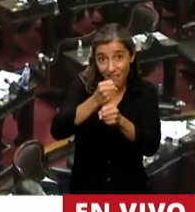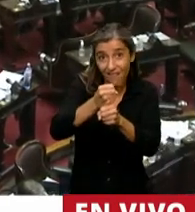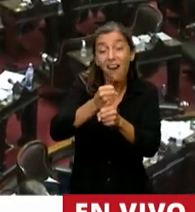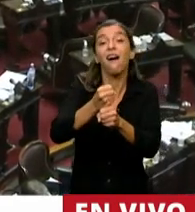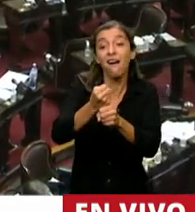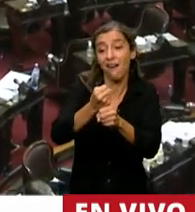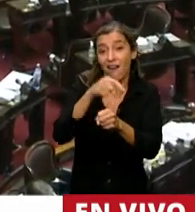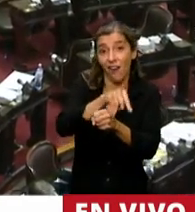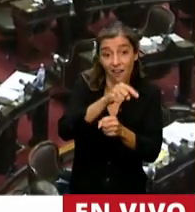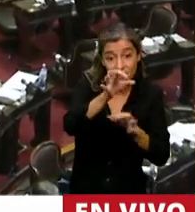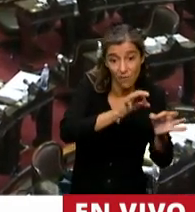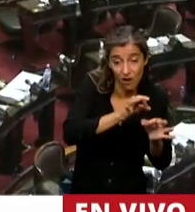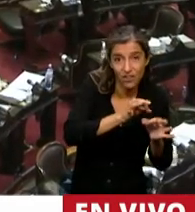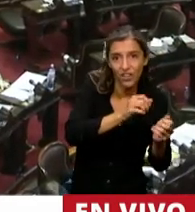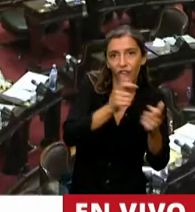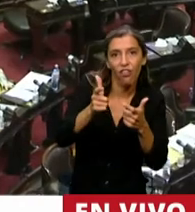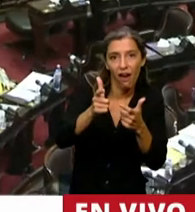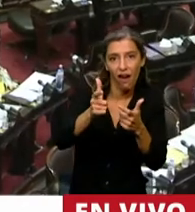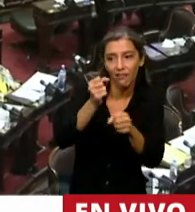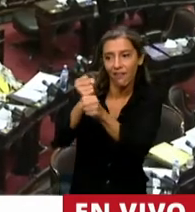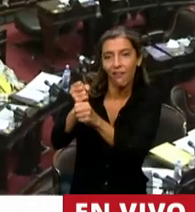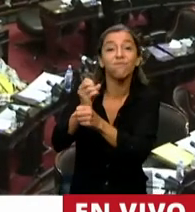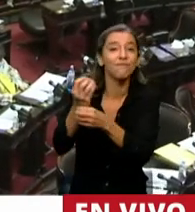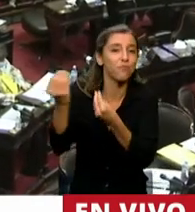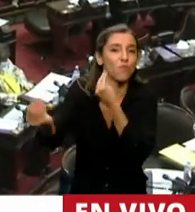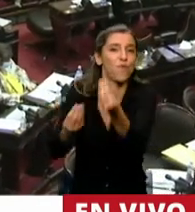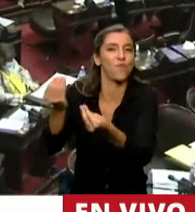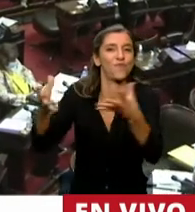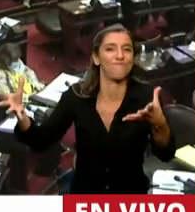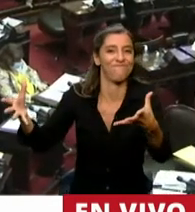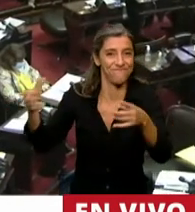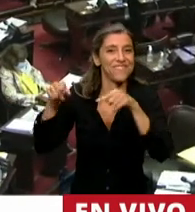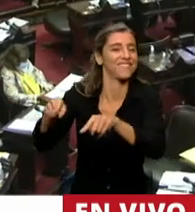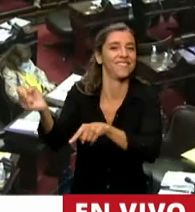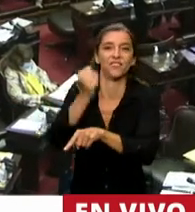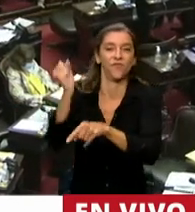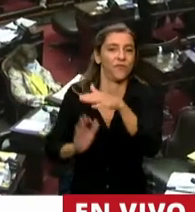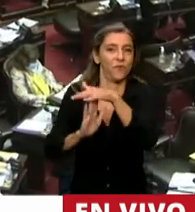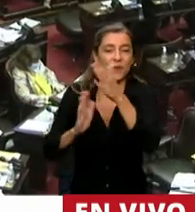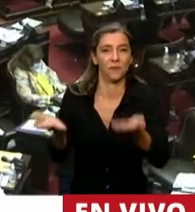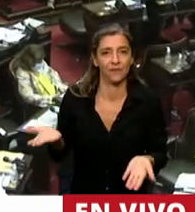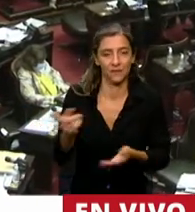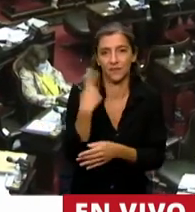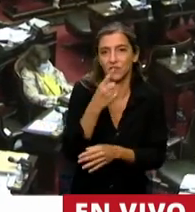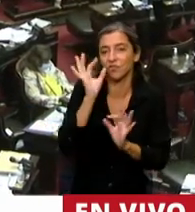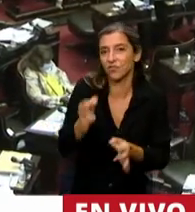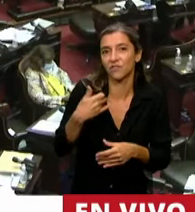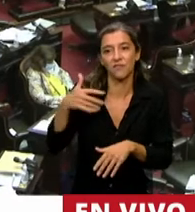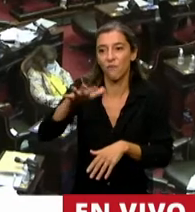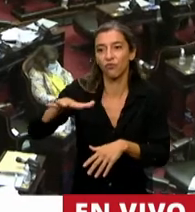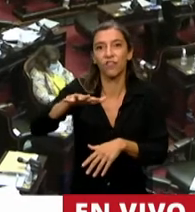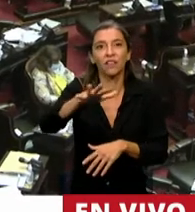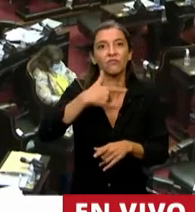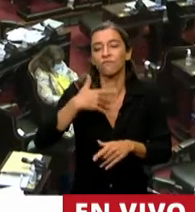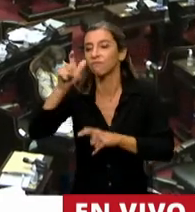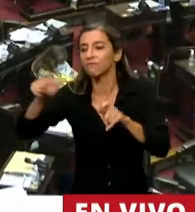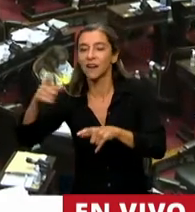Sabemos que la construcción es uno de los sectores que más trabajo